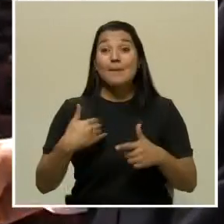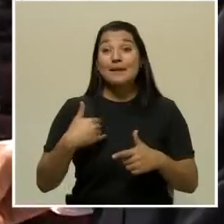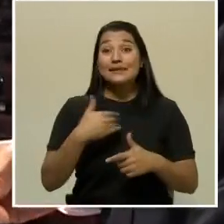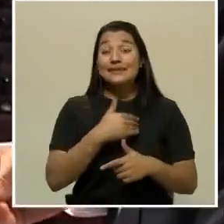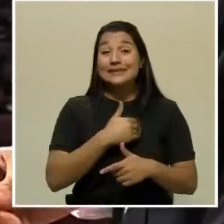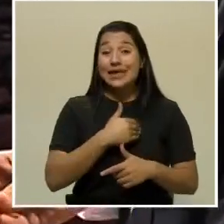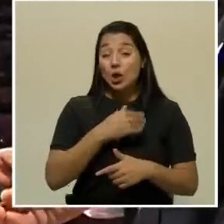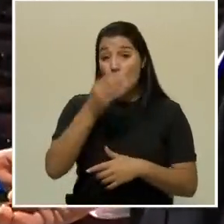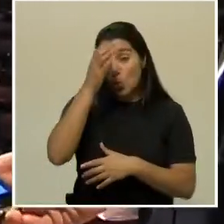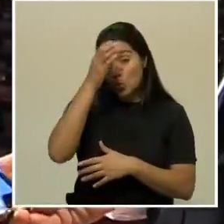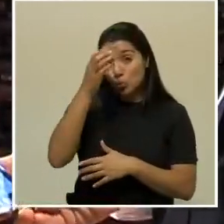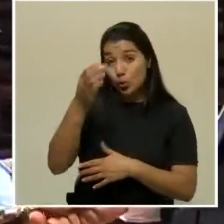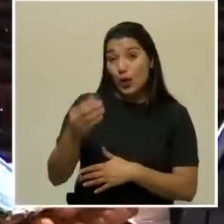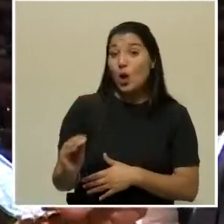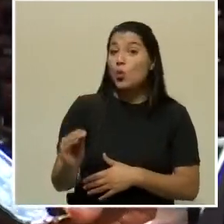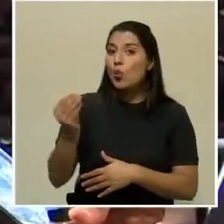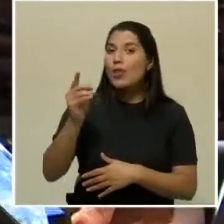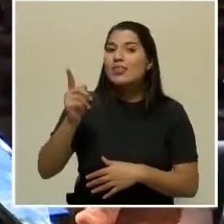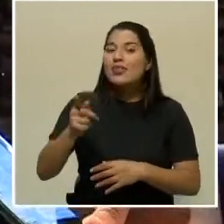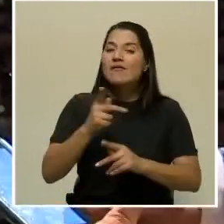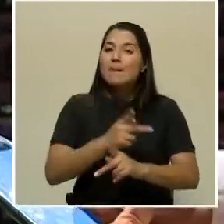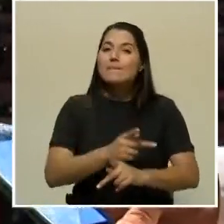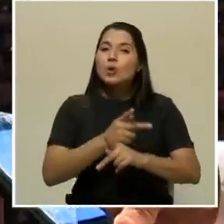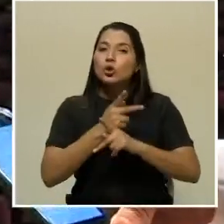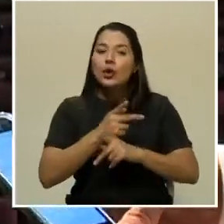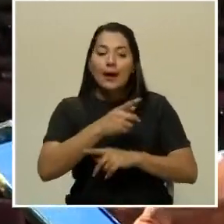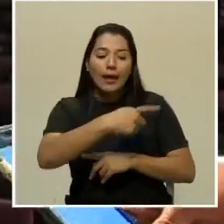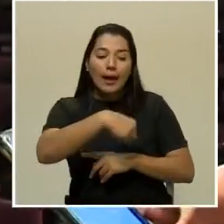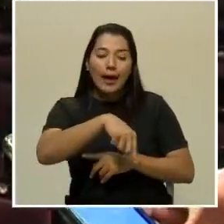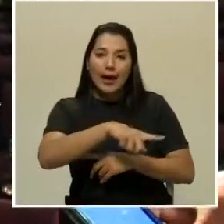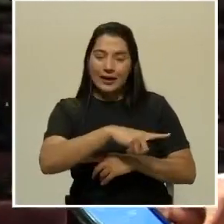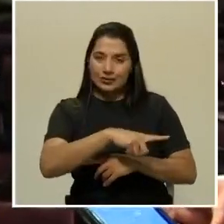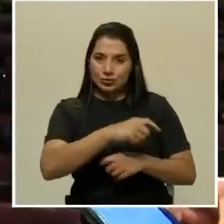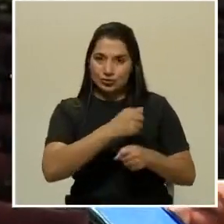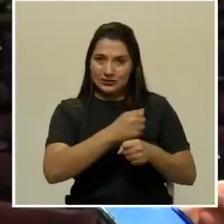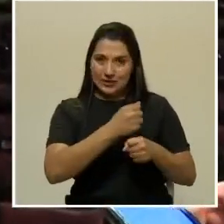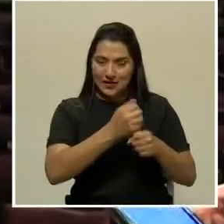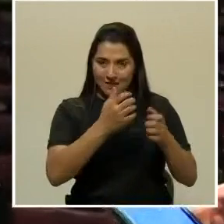tiene que proteger esa articulación,